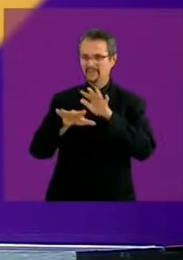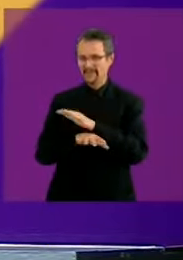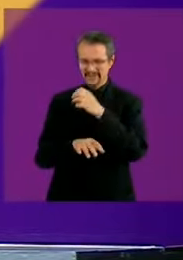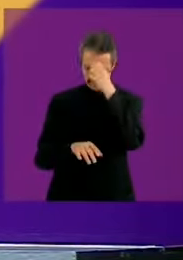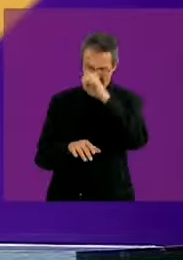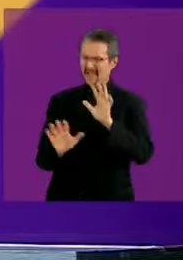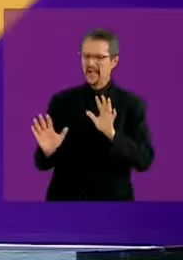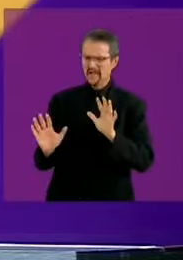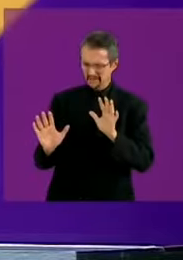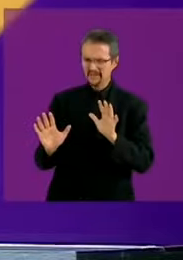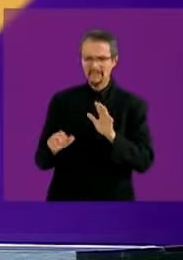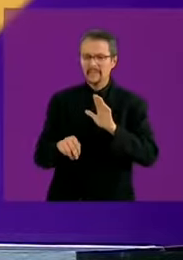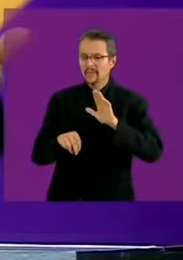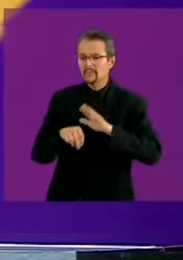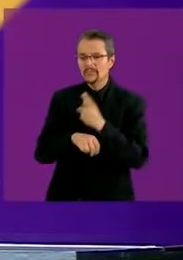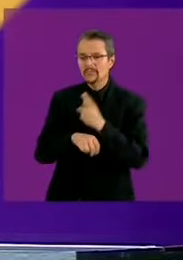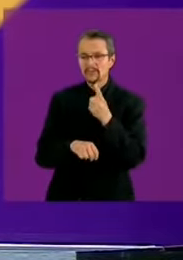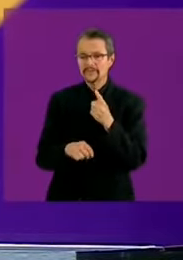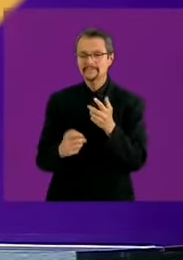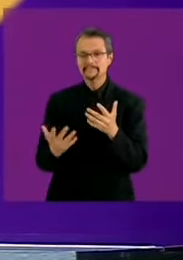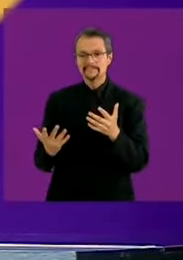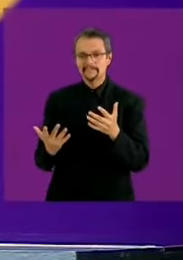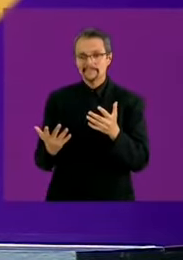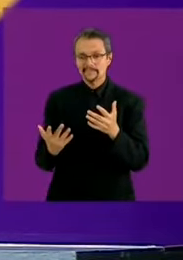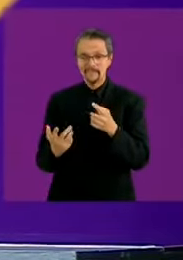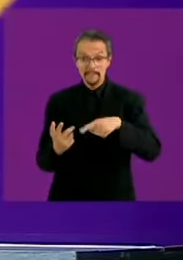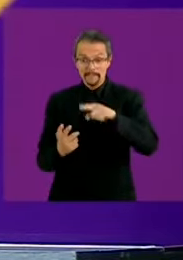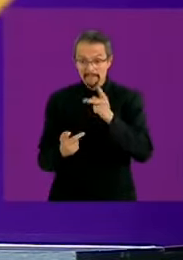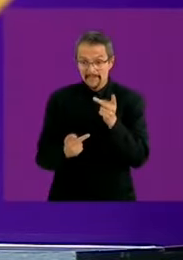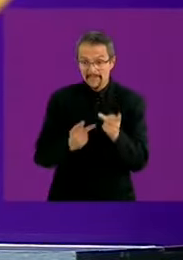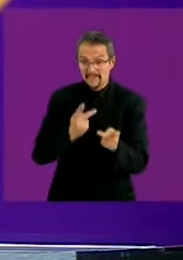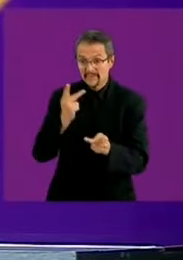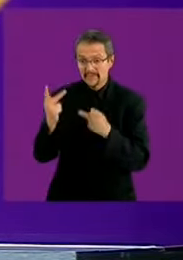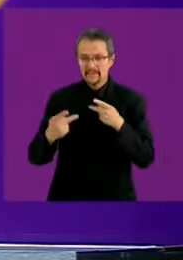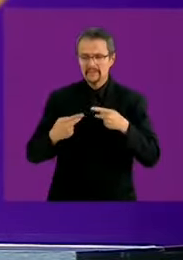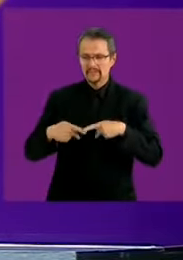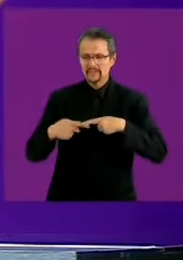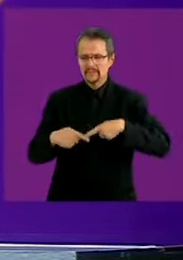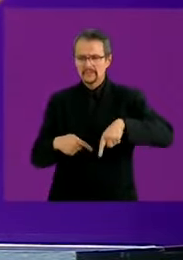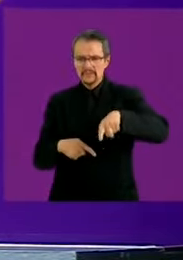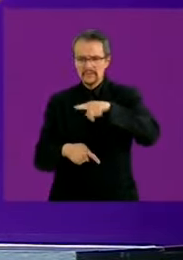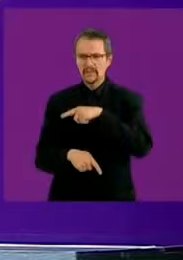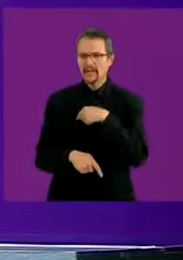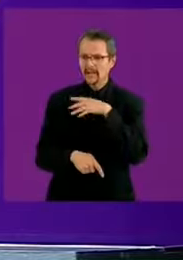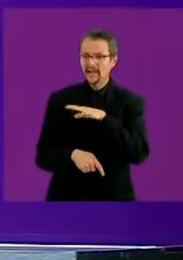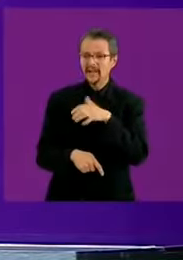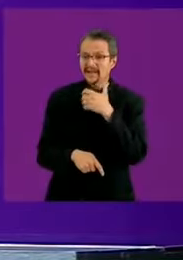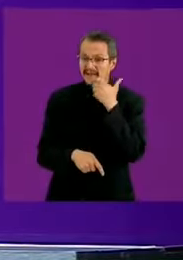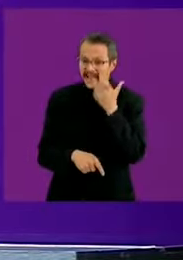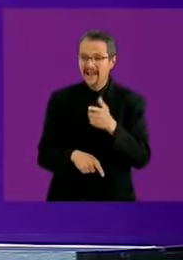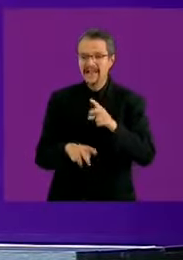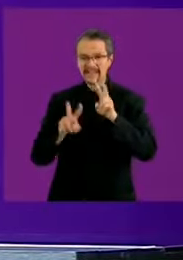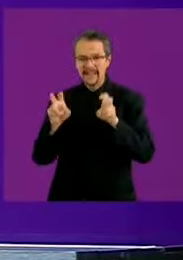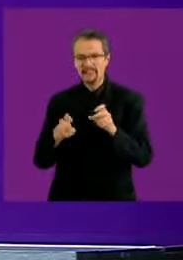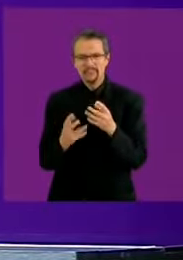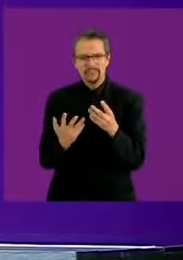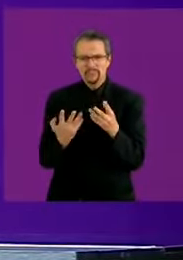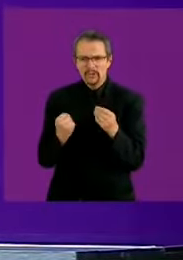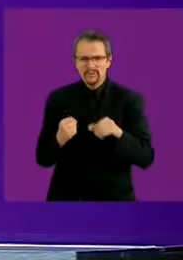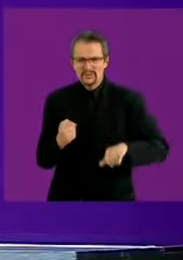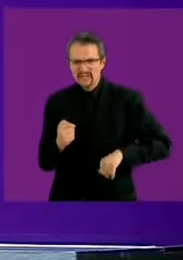tratando en las fichas de las preguntas de los ciudadanos de abordar todos los temas de este